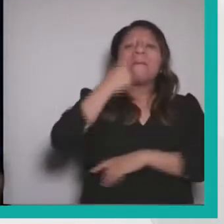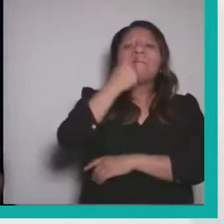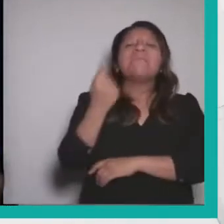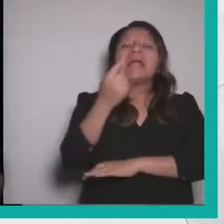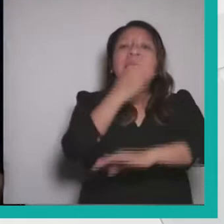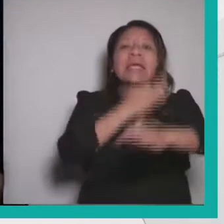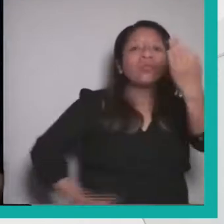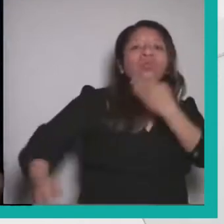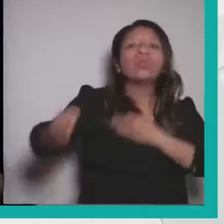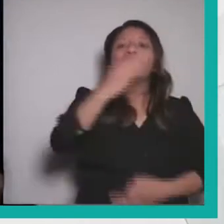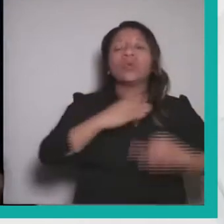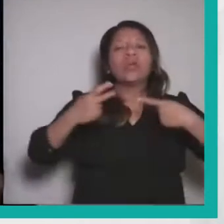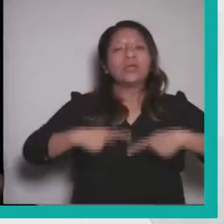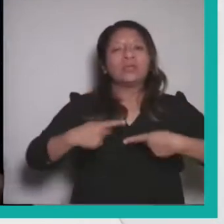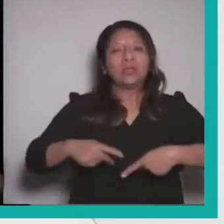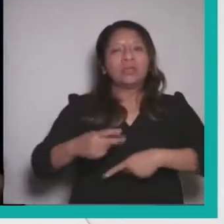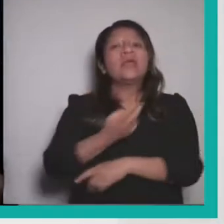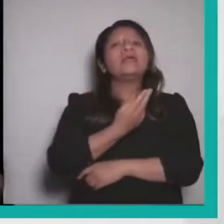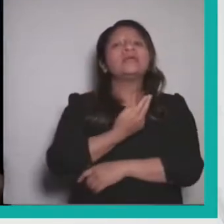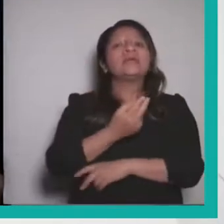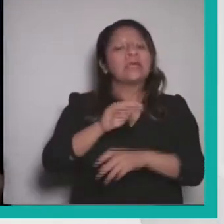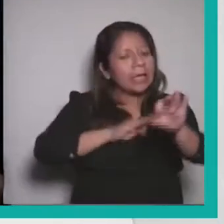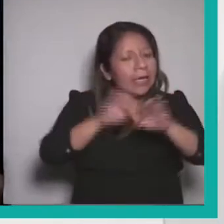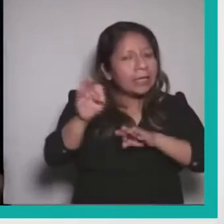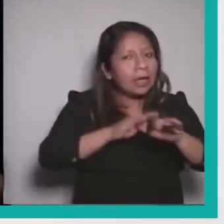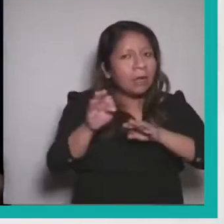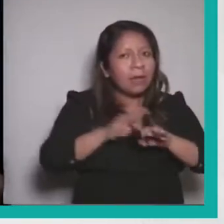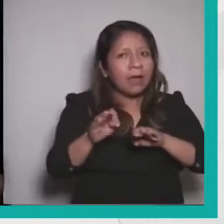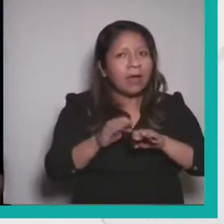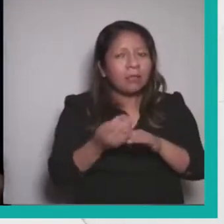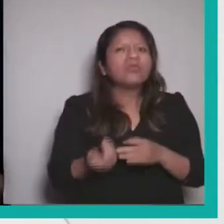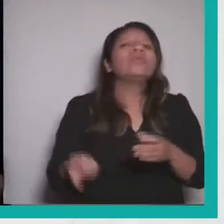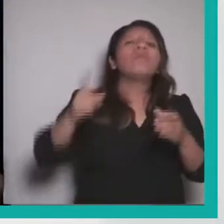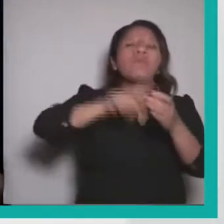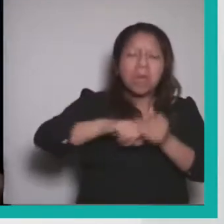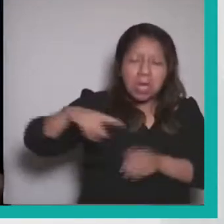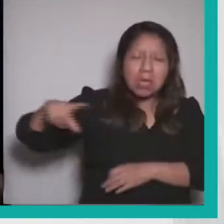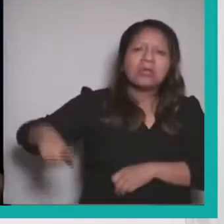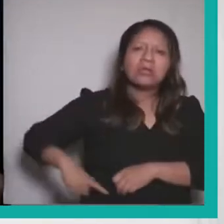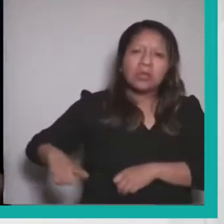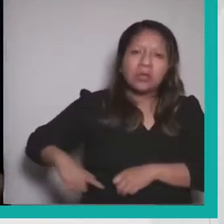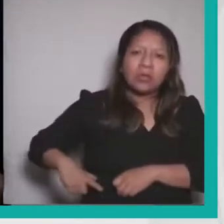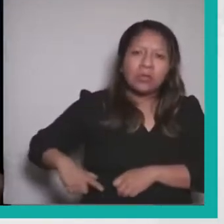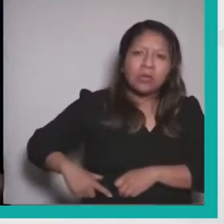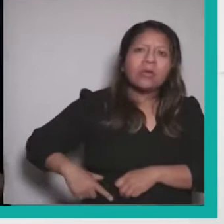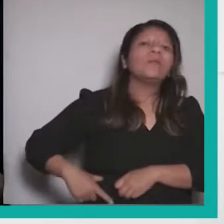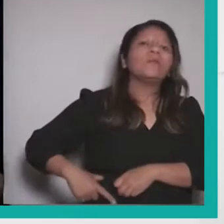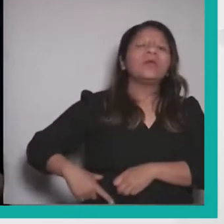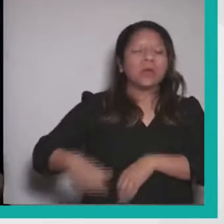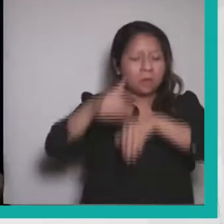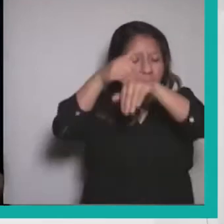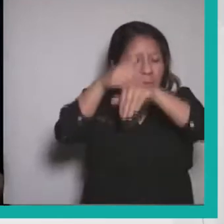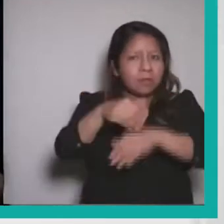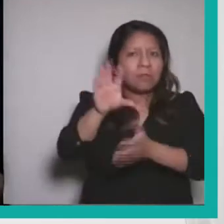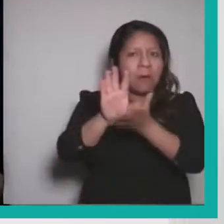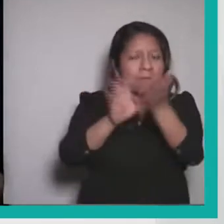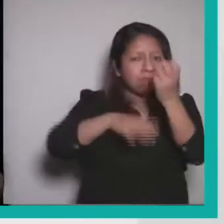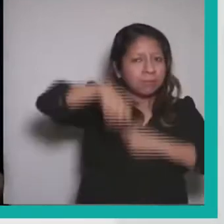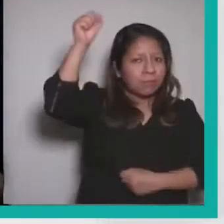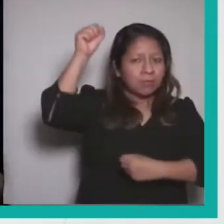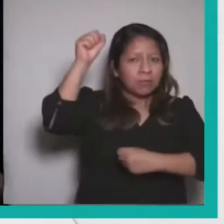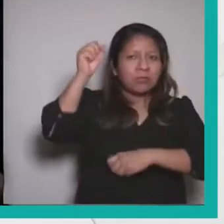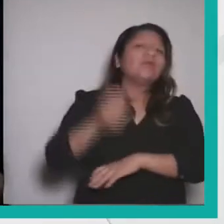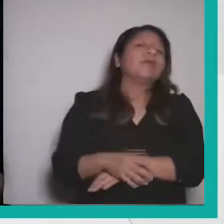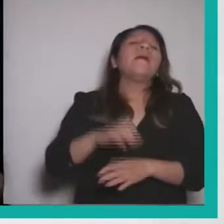aquellos que hoy tenemos una función sustantiva del Estado mexicano, consagrada en la Constitución como